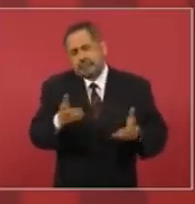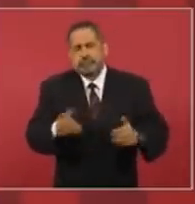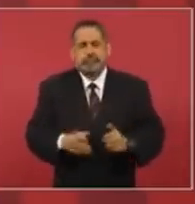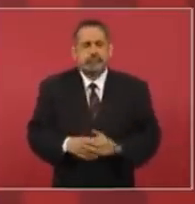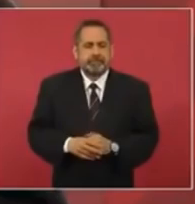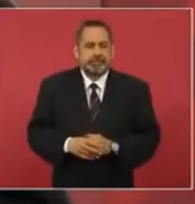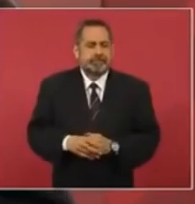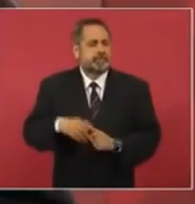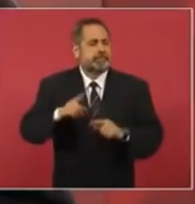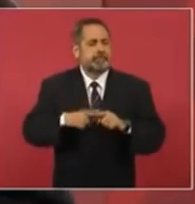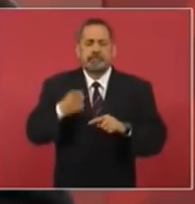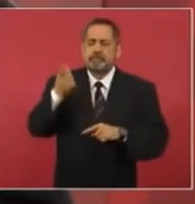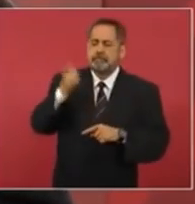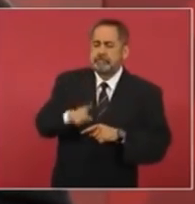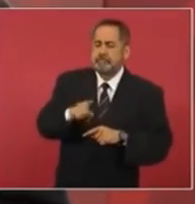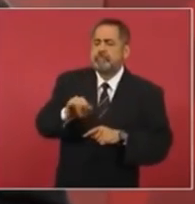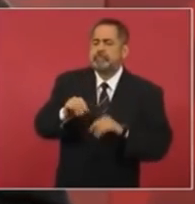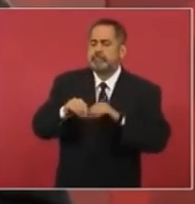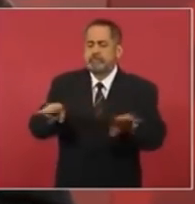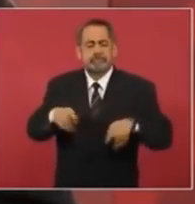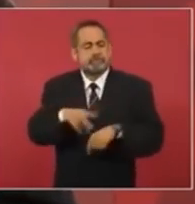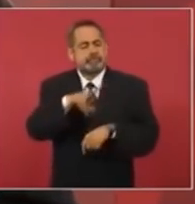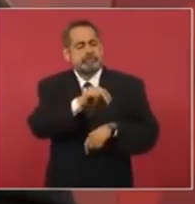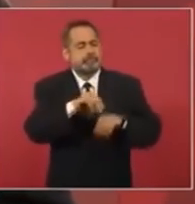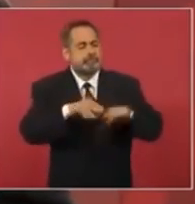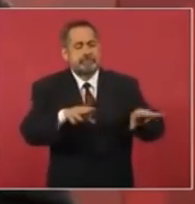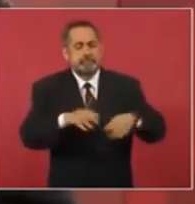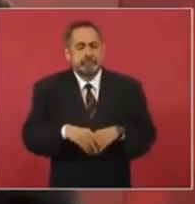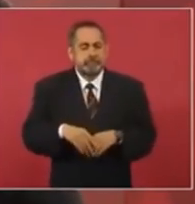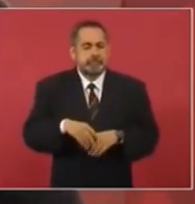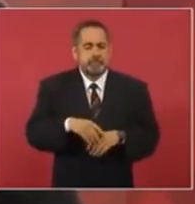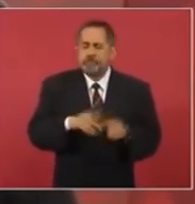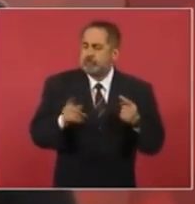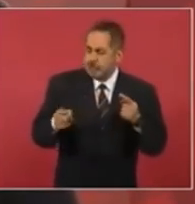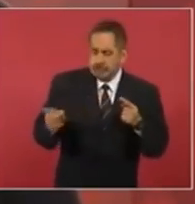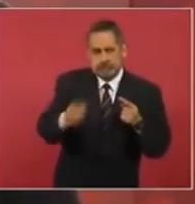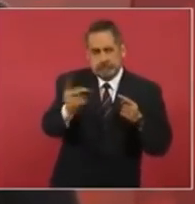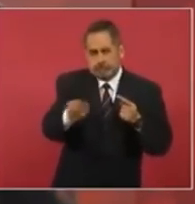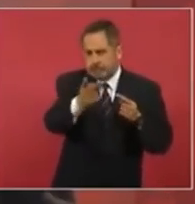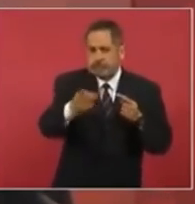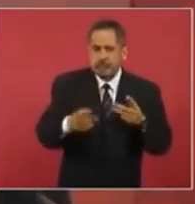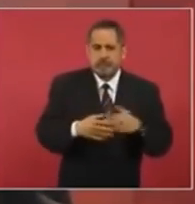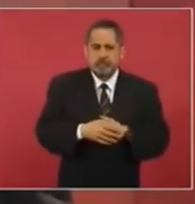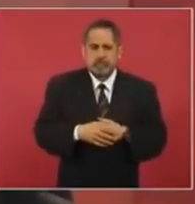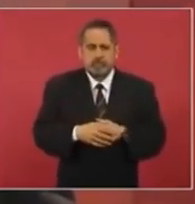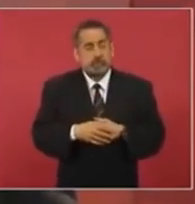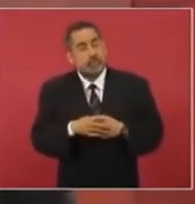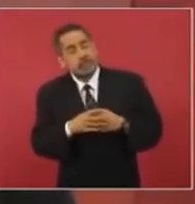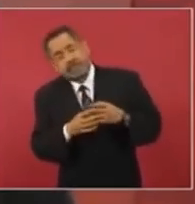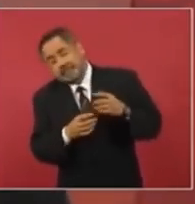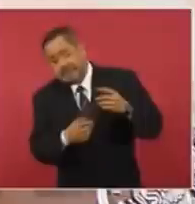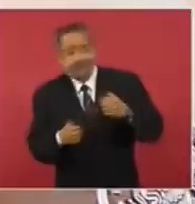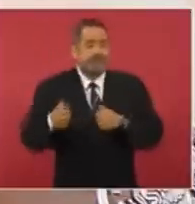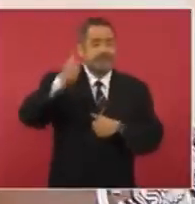el que manda hacer las preguntas, y los de enero arriba.